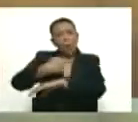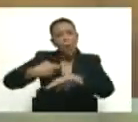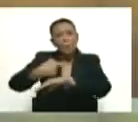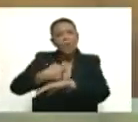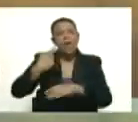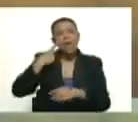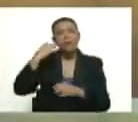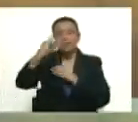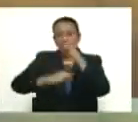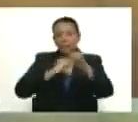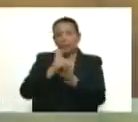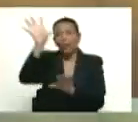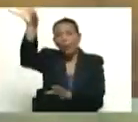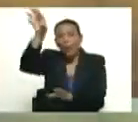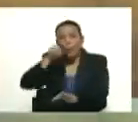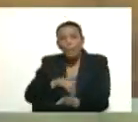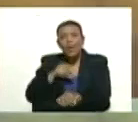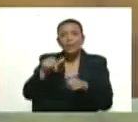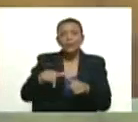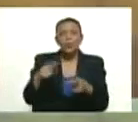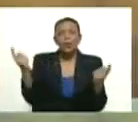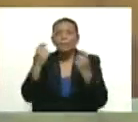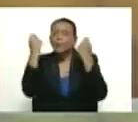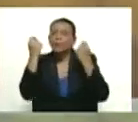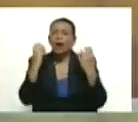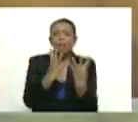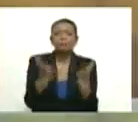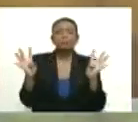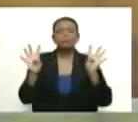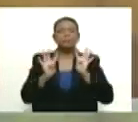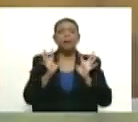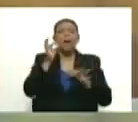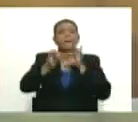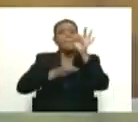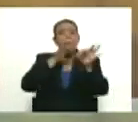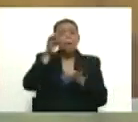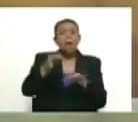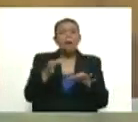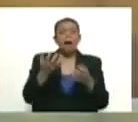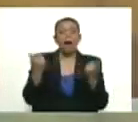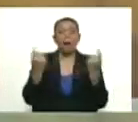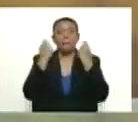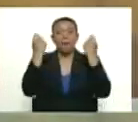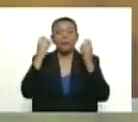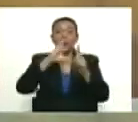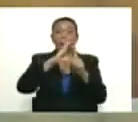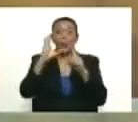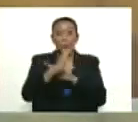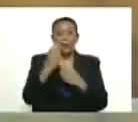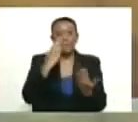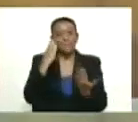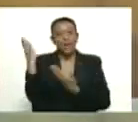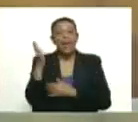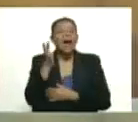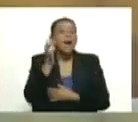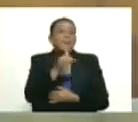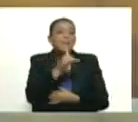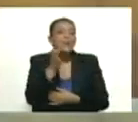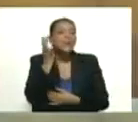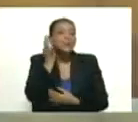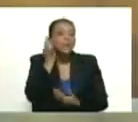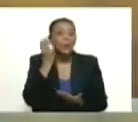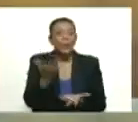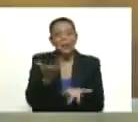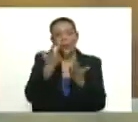representantes internacionales organizaron una rueda de prensa para brindar detalles sobre este gran evento cultural. Daniela Rodríguez